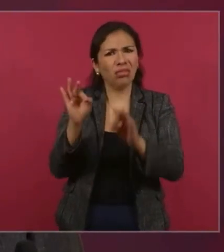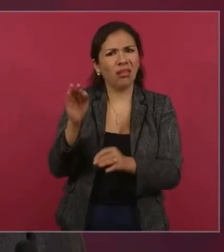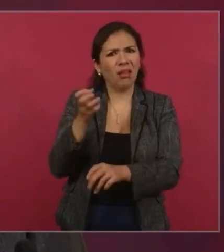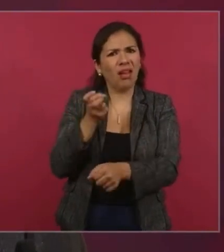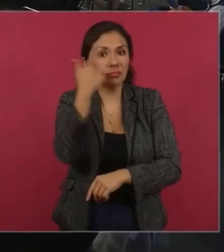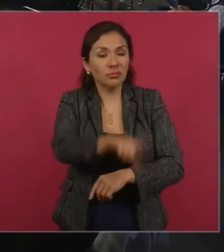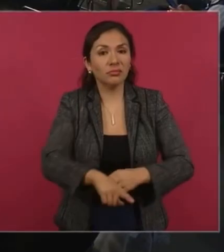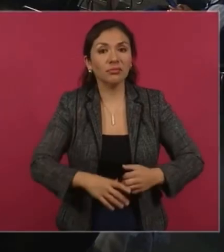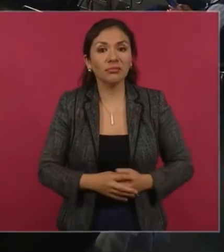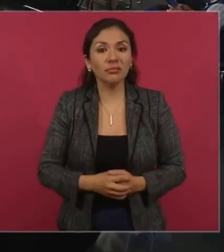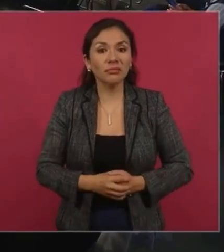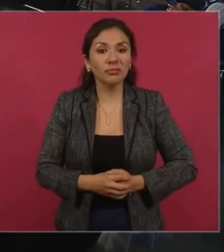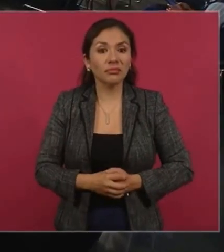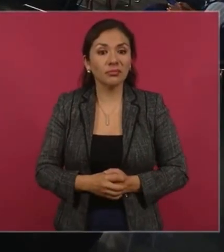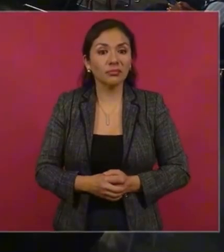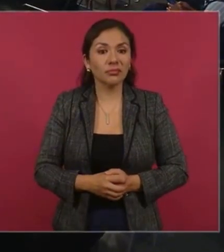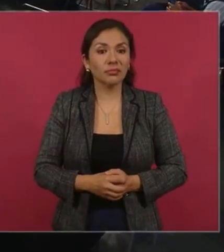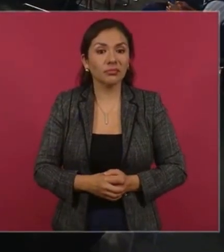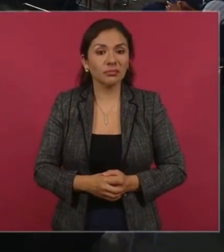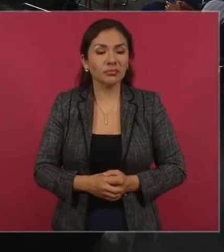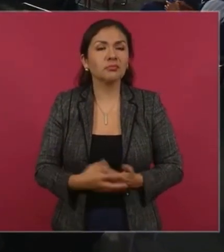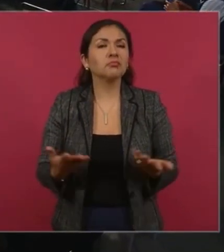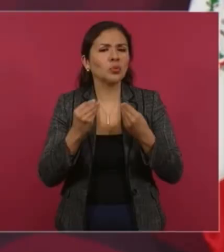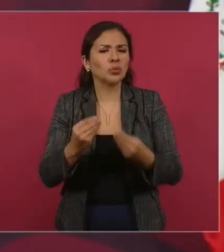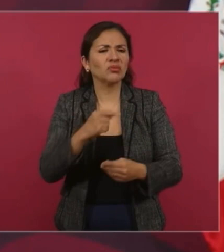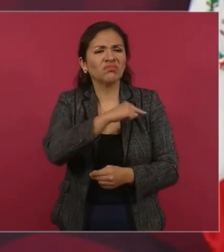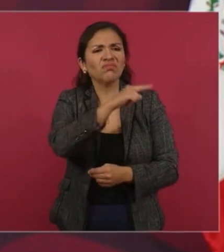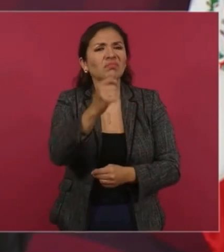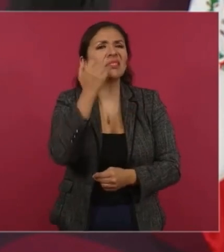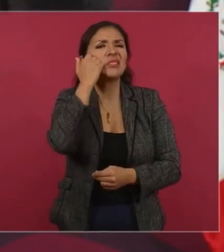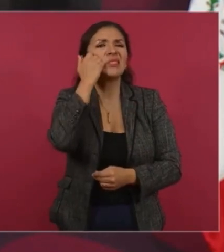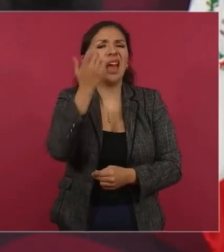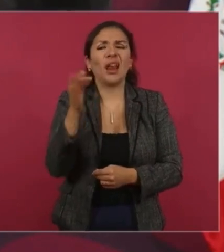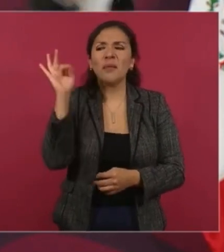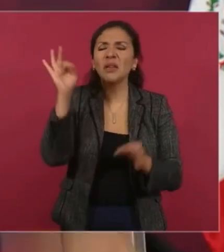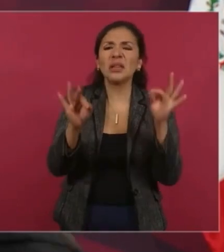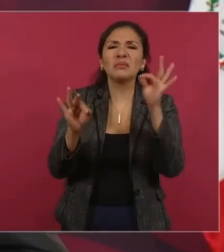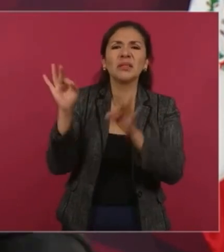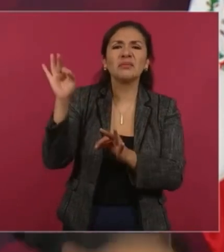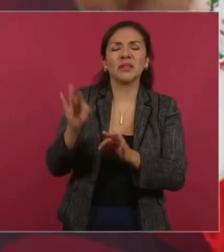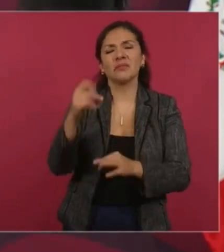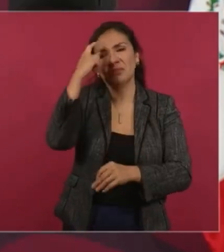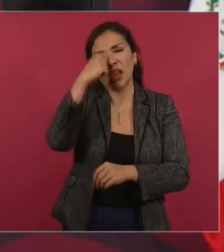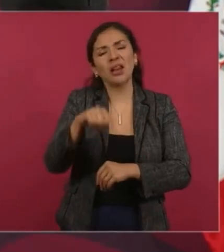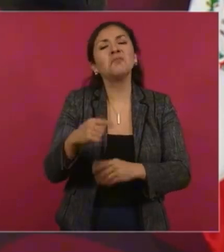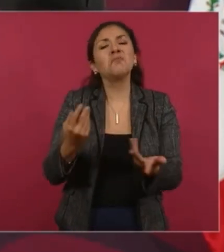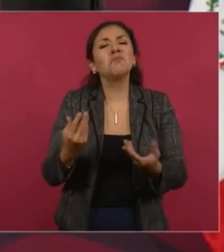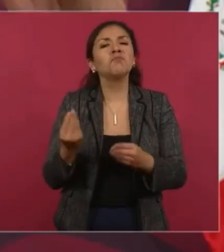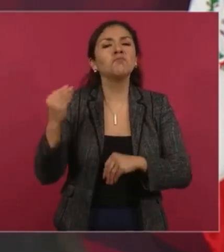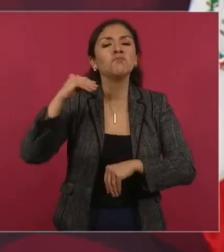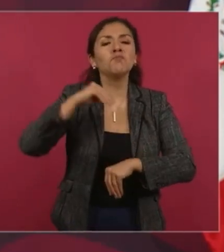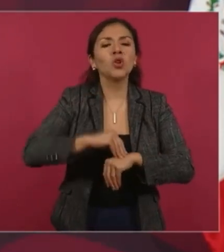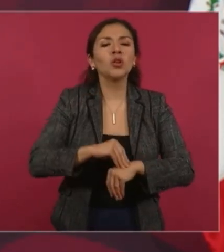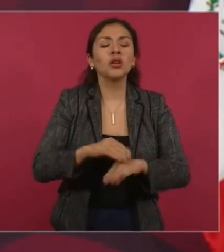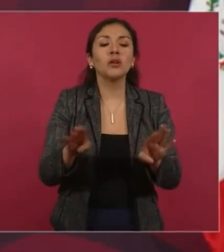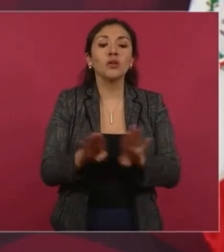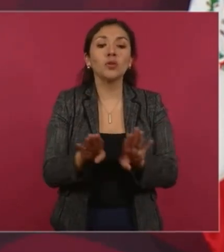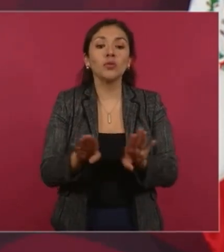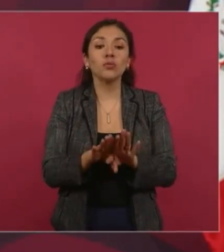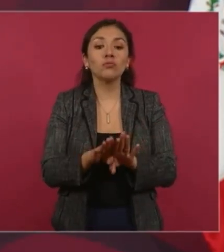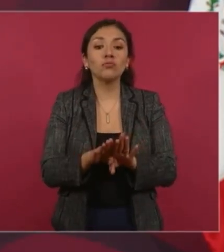barbaridad. ¿Cuánto intentaron establecer el que